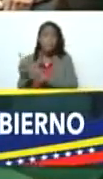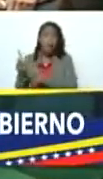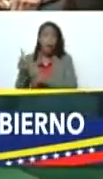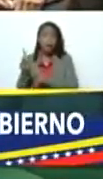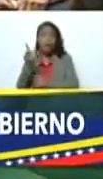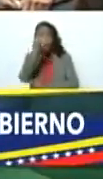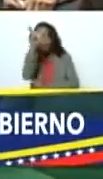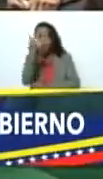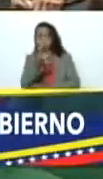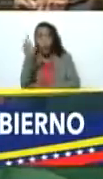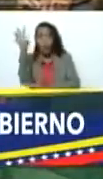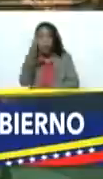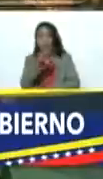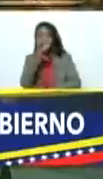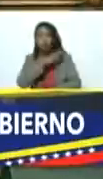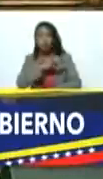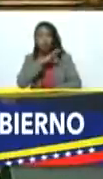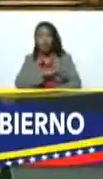socialista